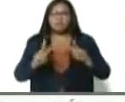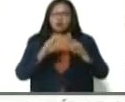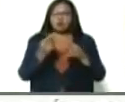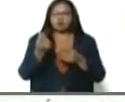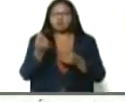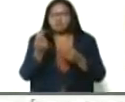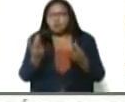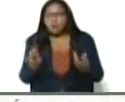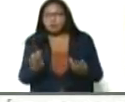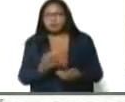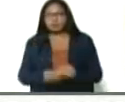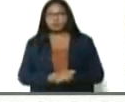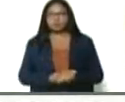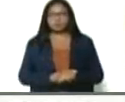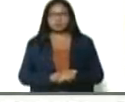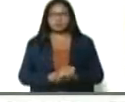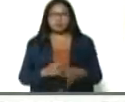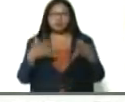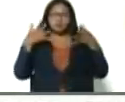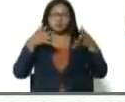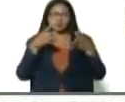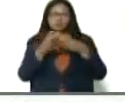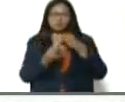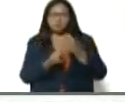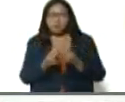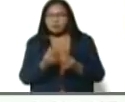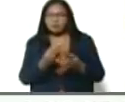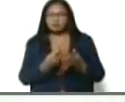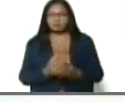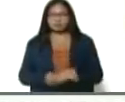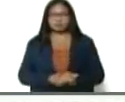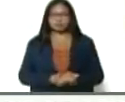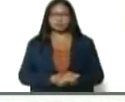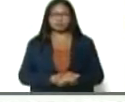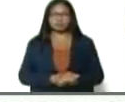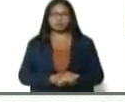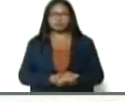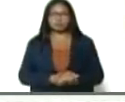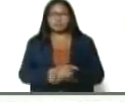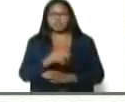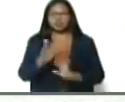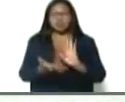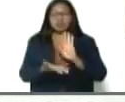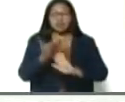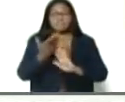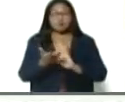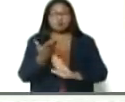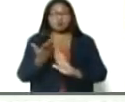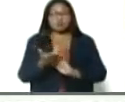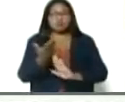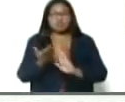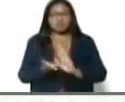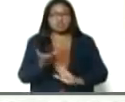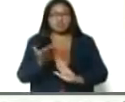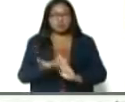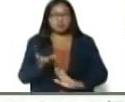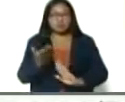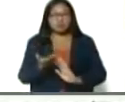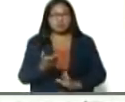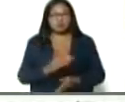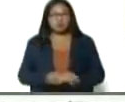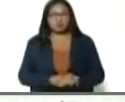Y los precios, la formación de los precios, que es el elemento, la pata por donde cogea,